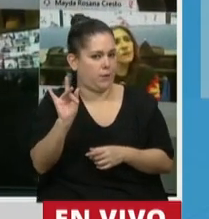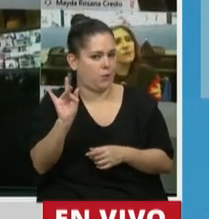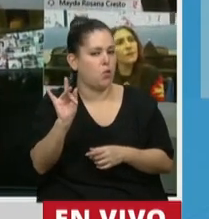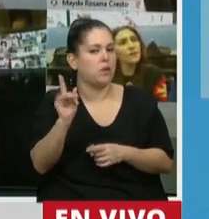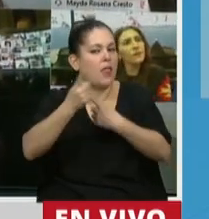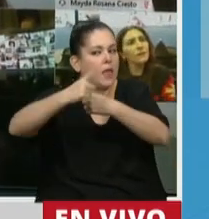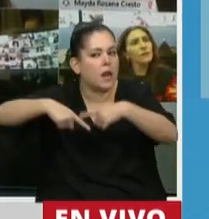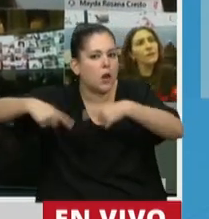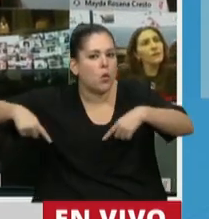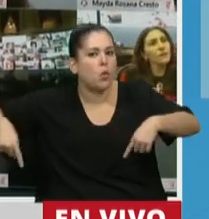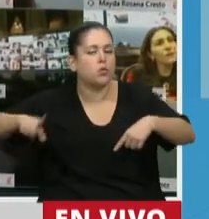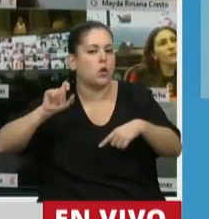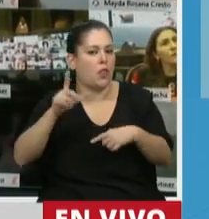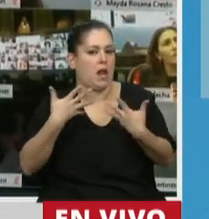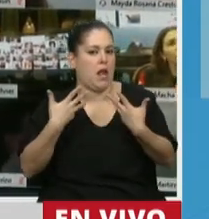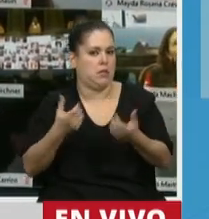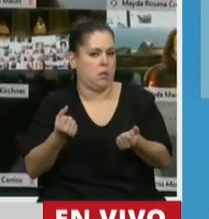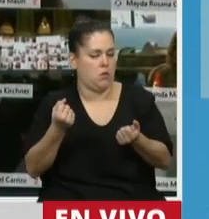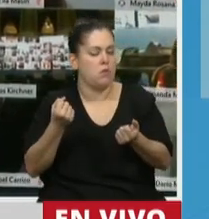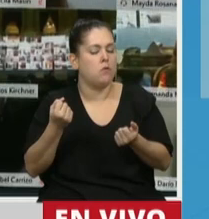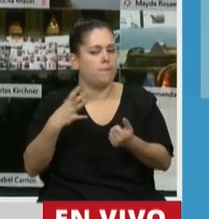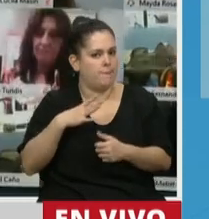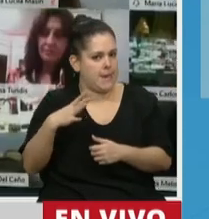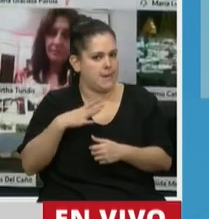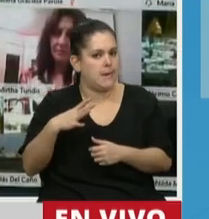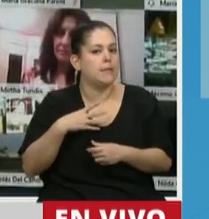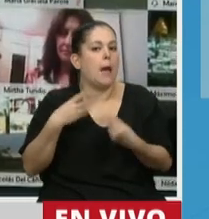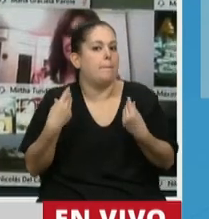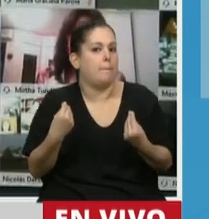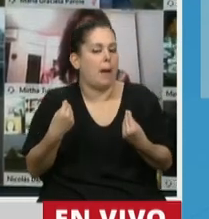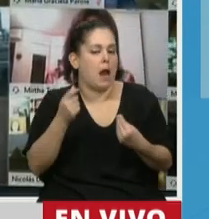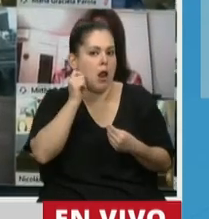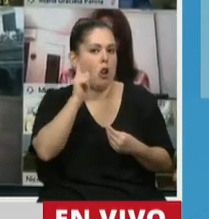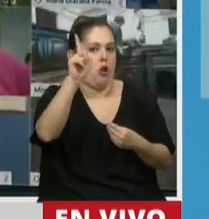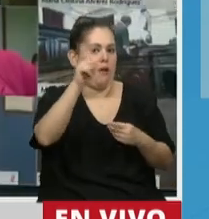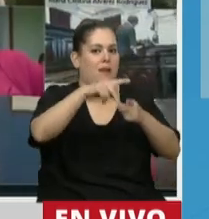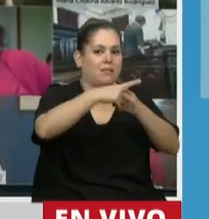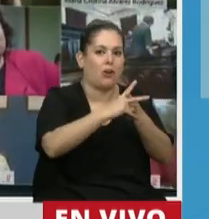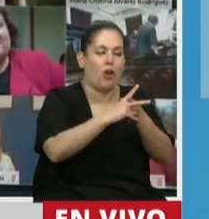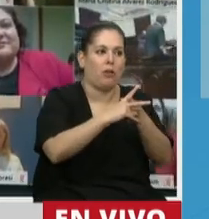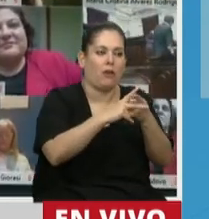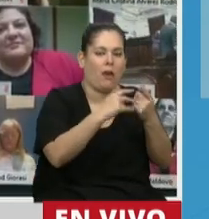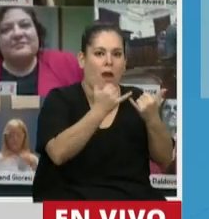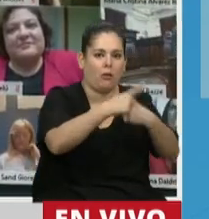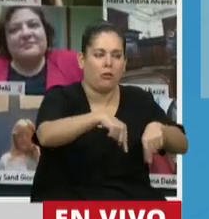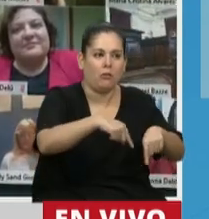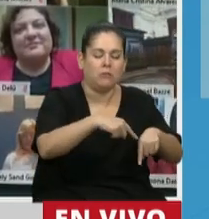recursos de la salud para satisfacer los requerimientos que la tecnología impone.